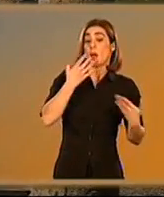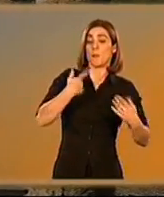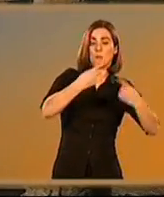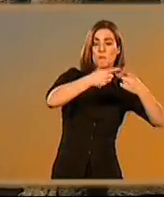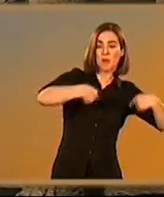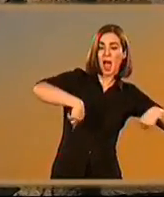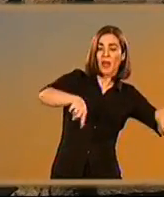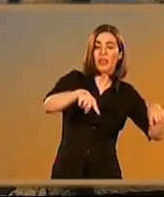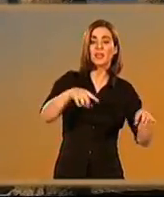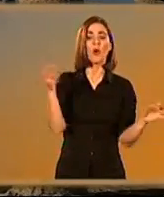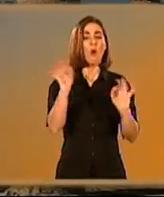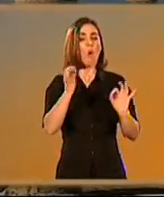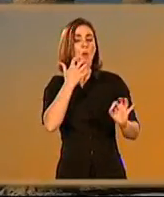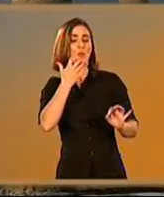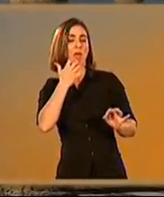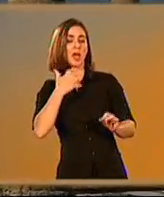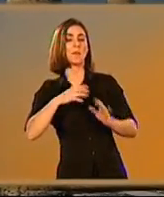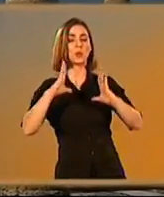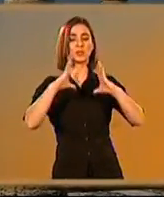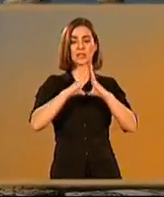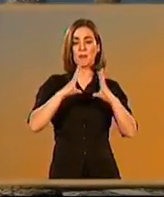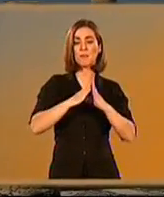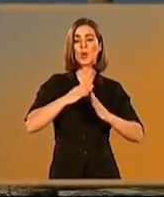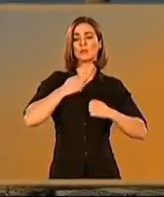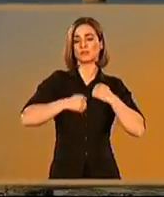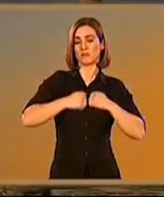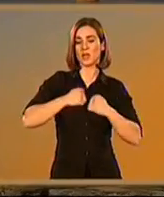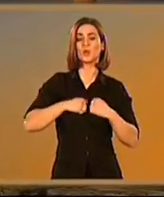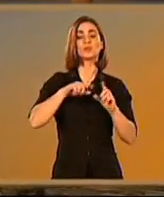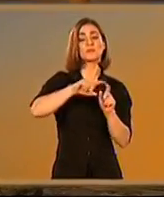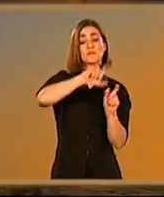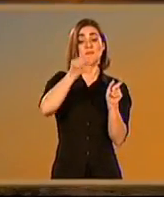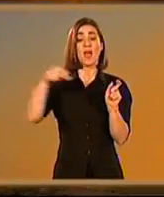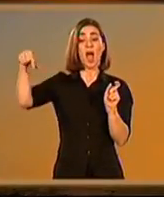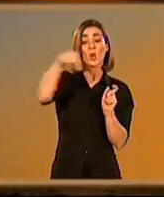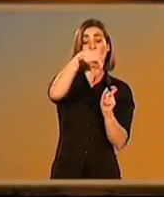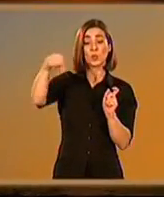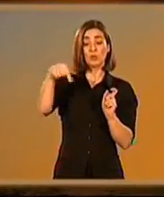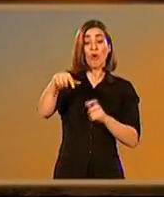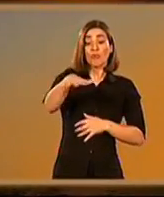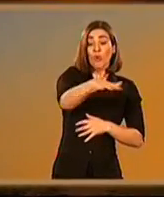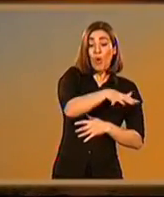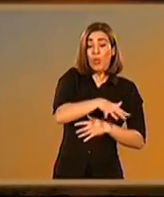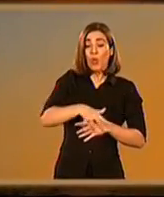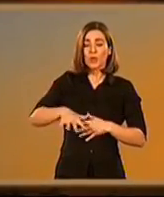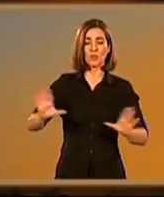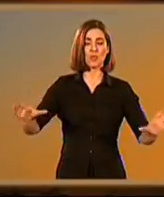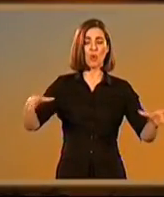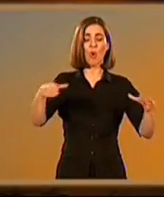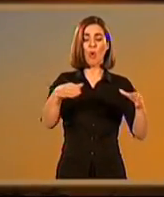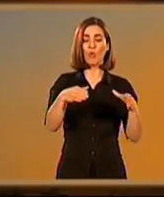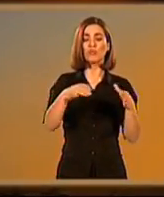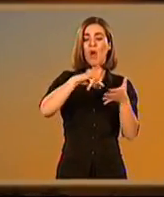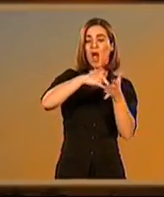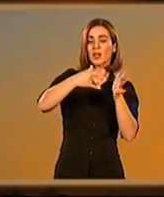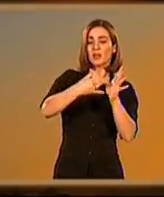termas y acueductos, en un conjunto arquitectónico y urbanístico que constituye, inmerso en el maravilloso entorno de la playa de Bologna,